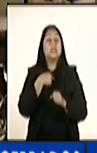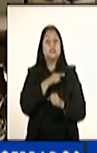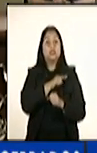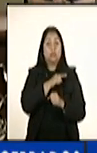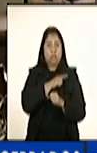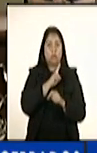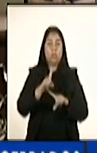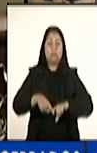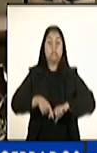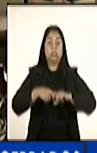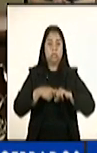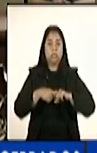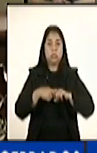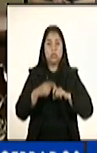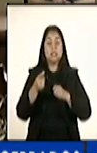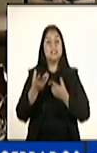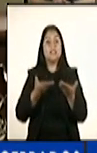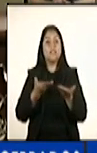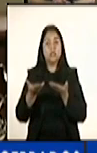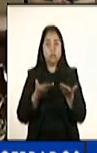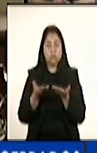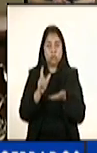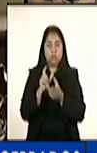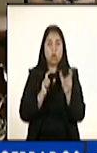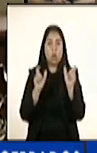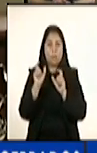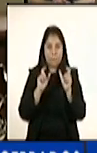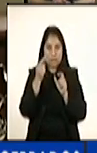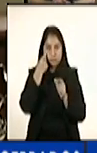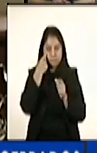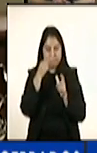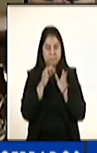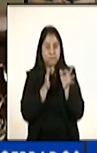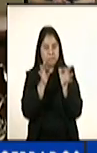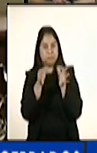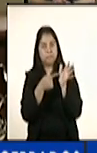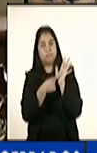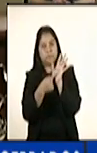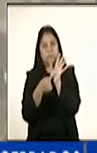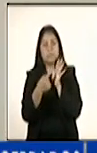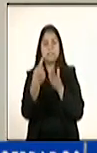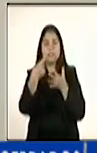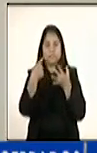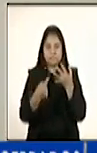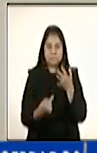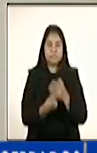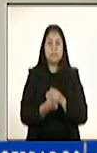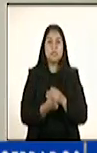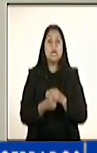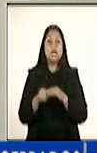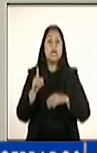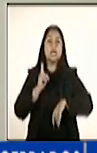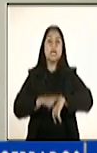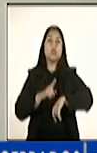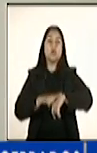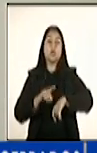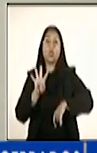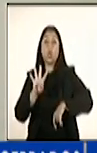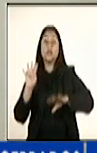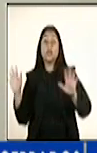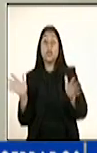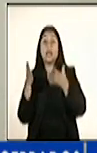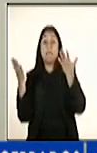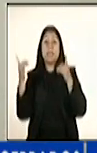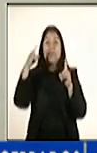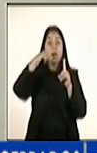los servicios o comercios que se describen a continuación. Dentro del horario de las 4 de la mañana